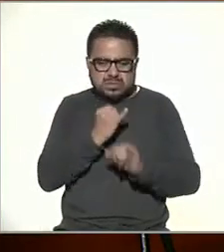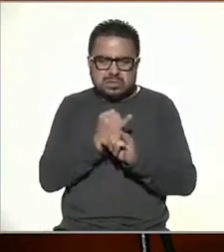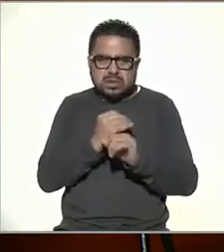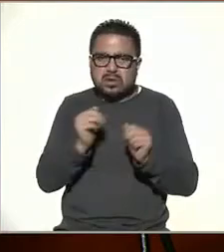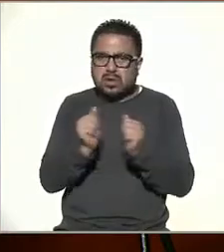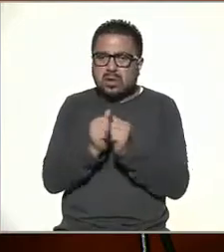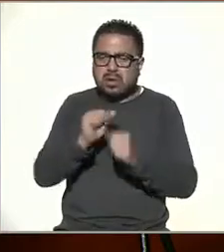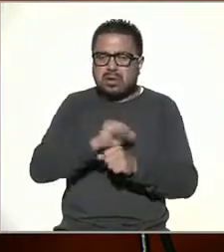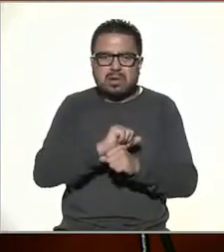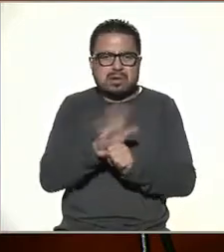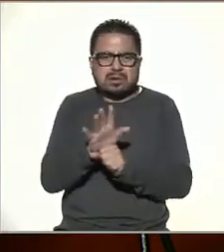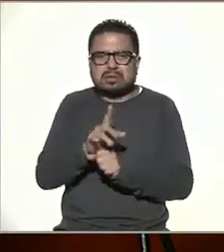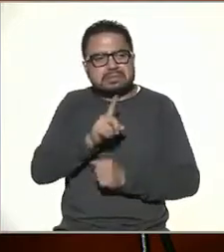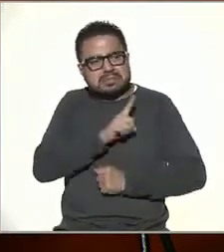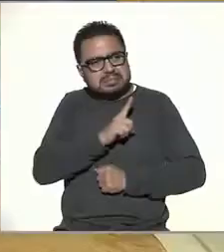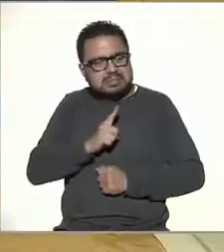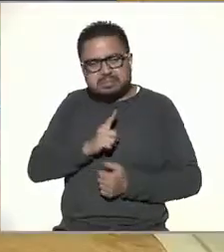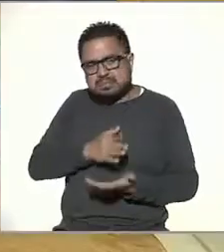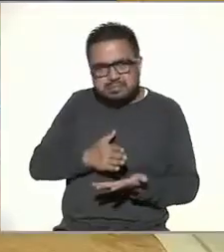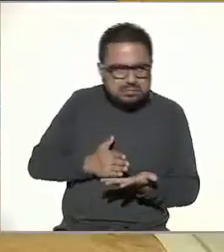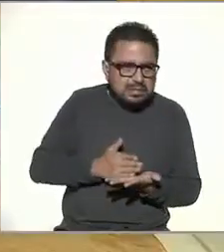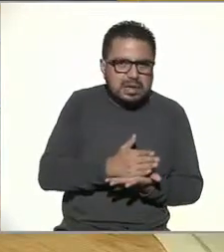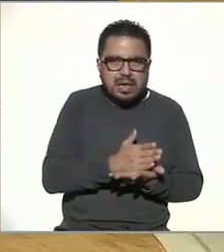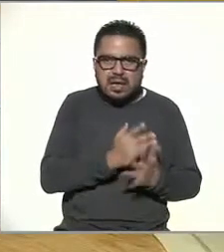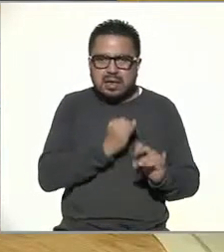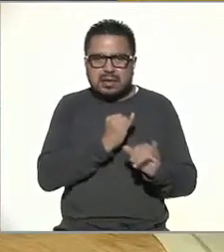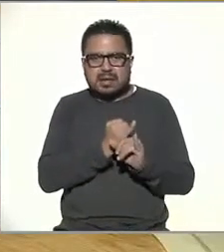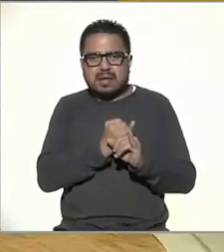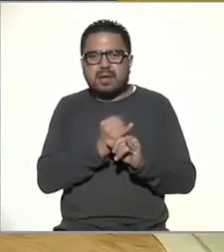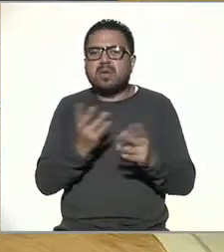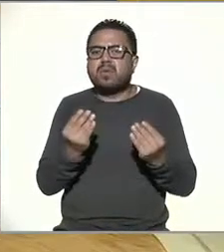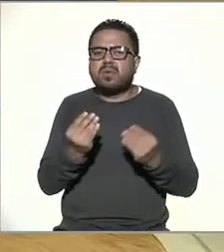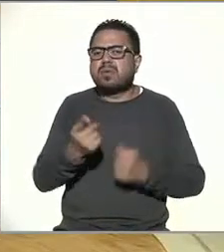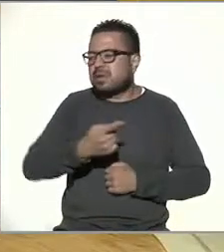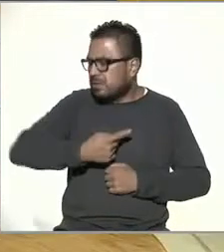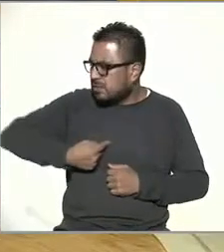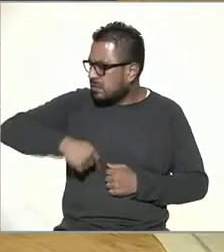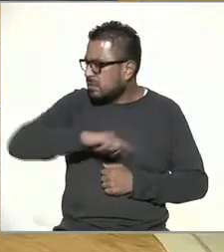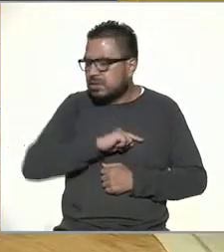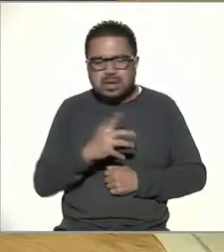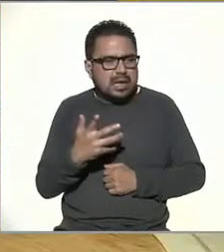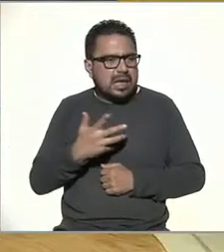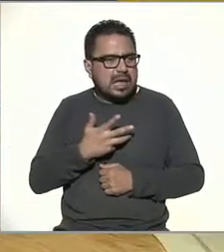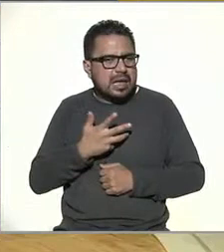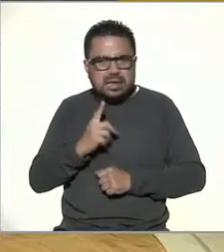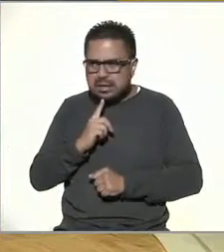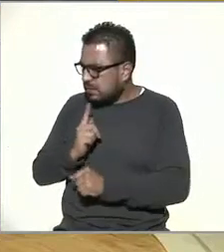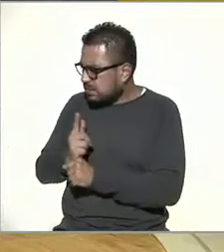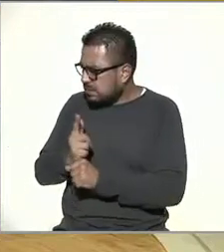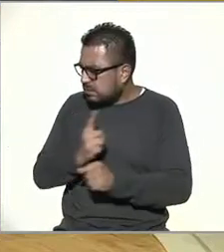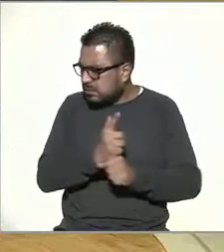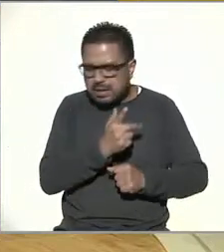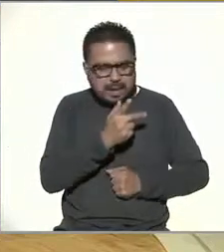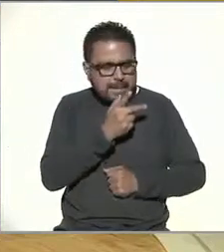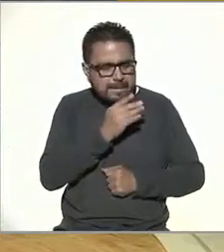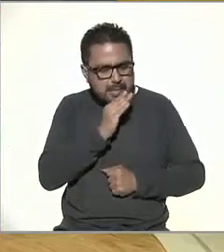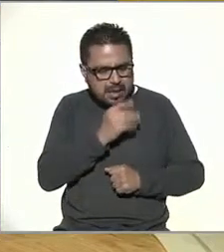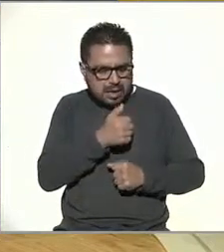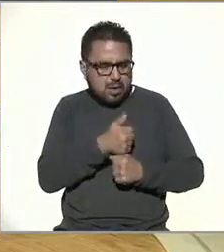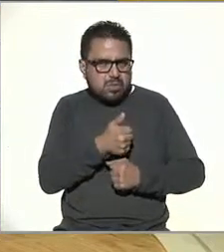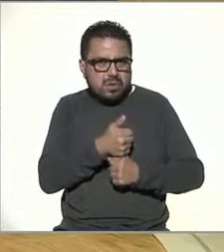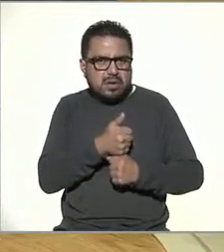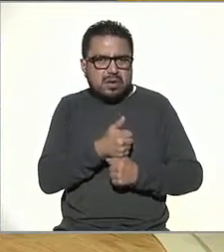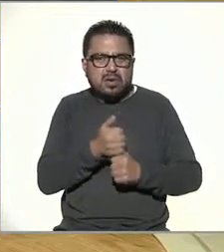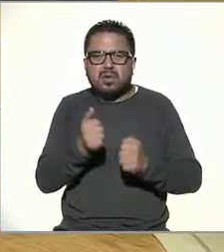pandemia pues no le quedó de otra, o sea, tuvo que acceder. ¿Cuántos de nosotros no tuvimos casos de que nuestros padres, nuestros abuelitos,